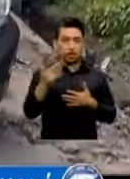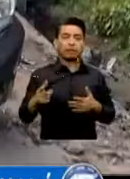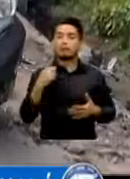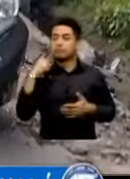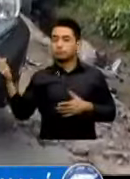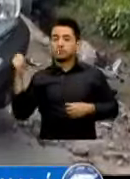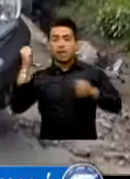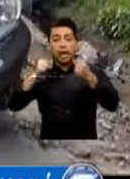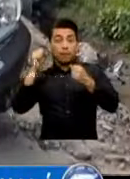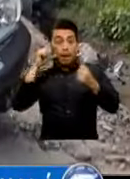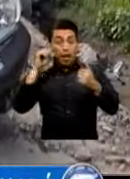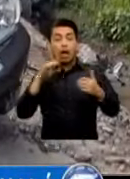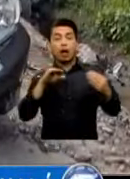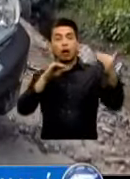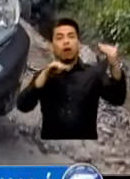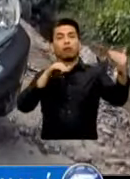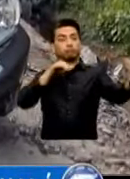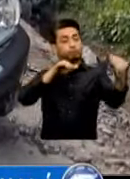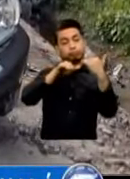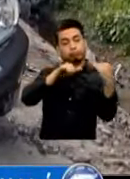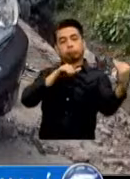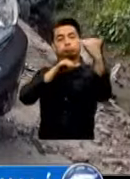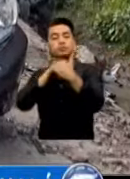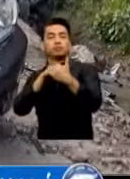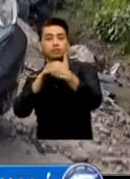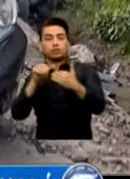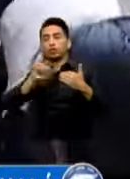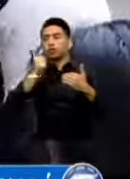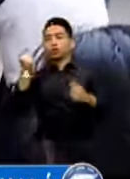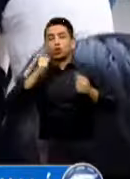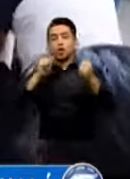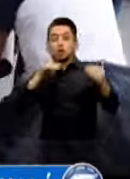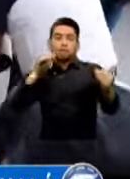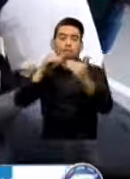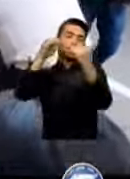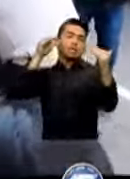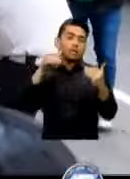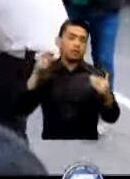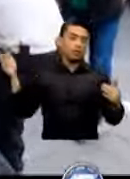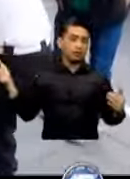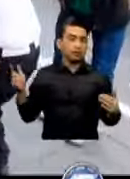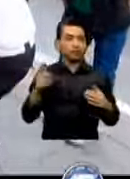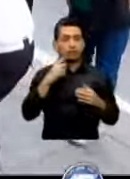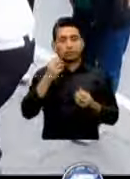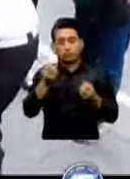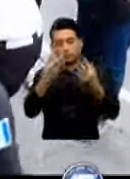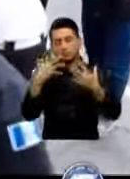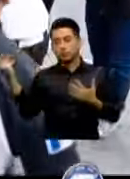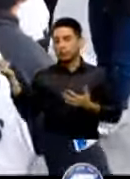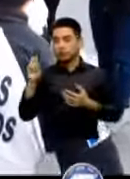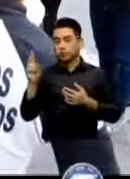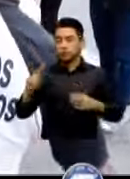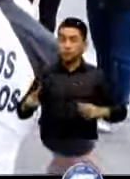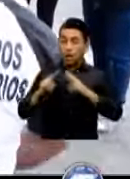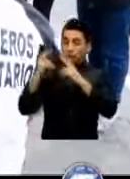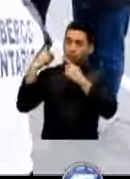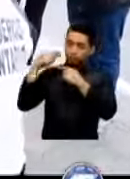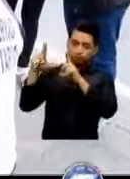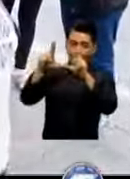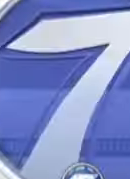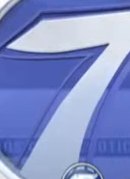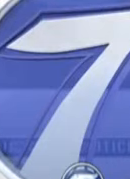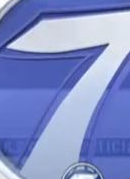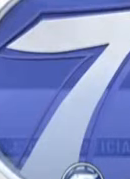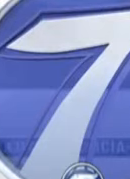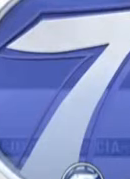E Impactando Contra El Otro Automotor Quien Se Dirigía Hacia El Occidente Desde La Tierra Del Paisaje Solorá Reporta Mario Guzmán